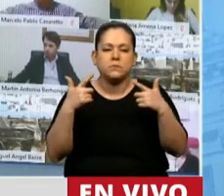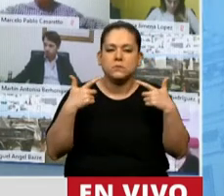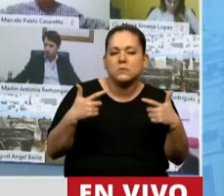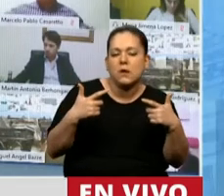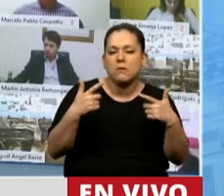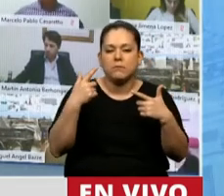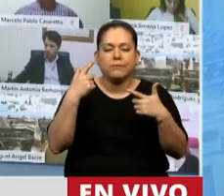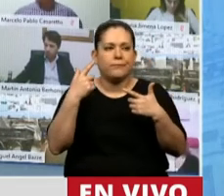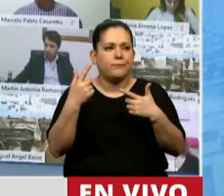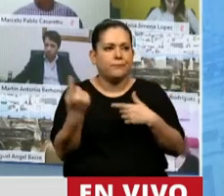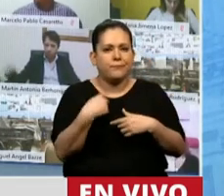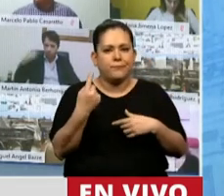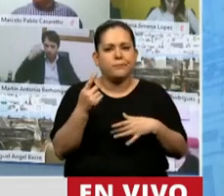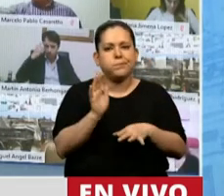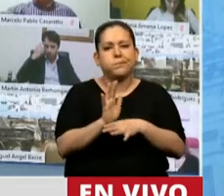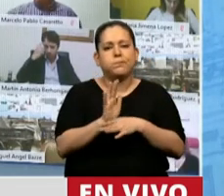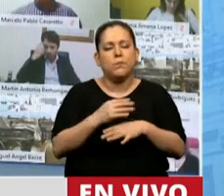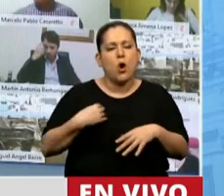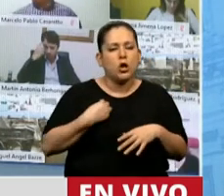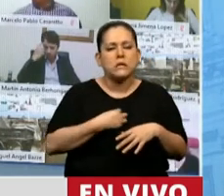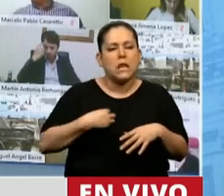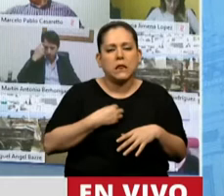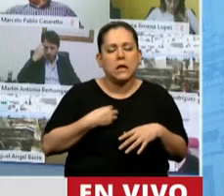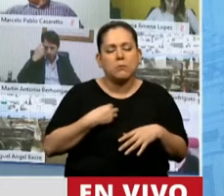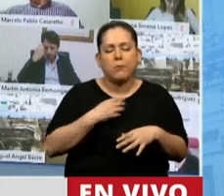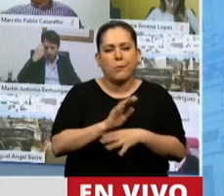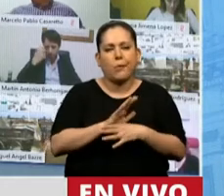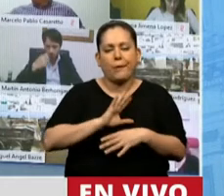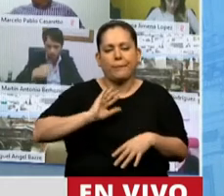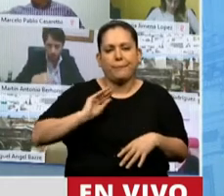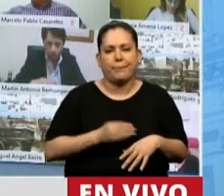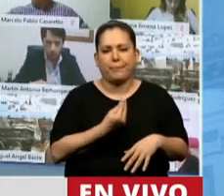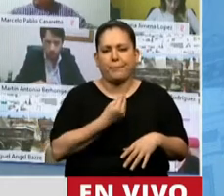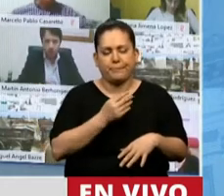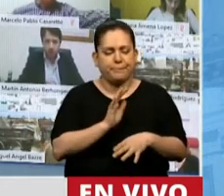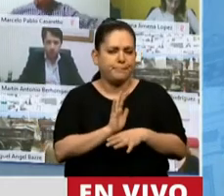nos hace sentir ciertamente derrotados. Bueno,